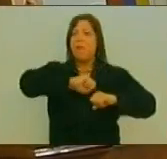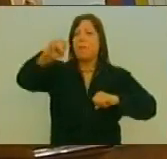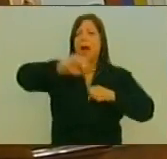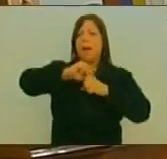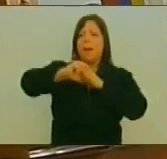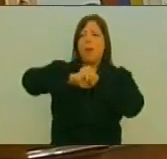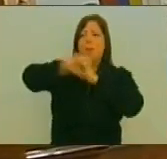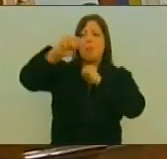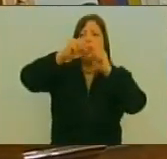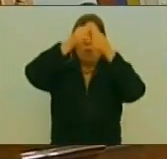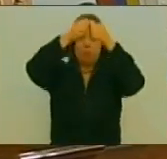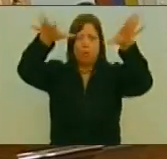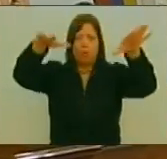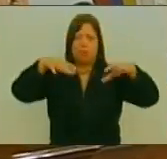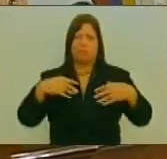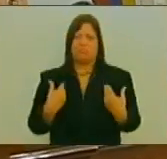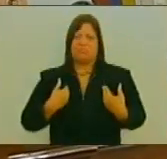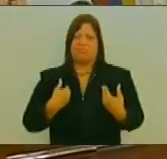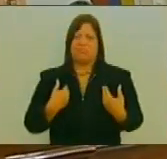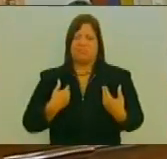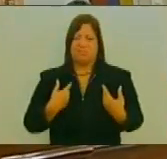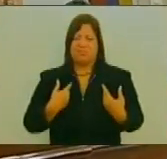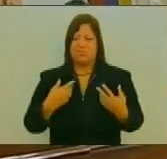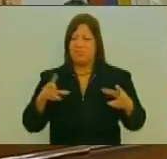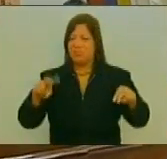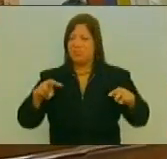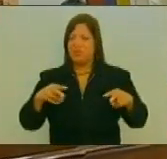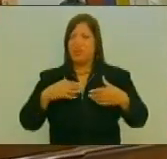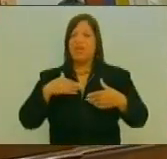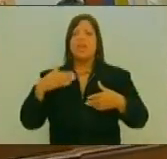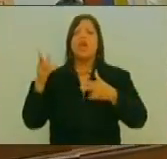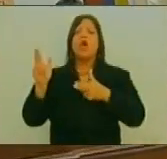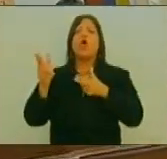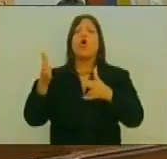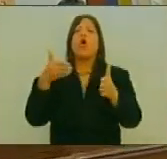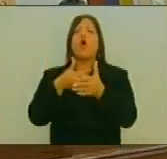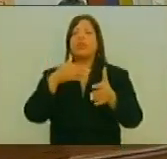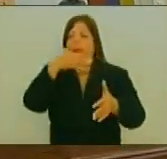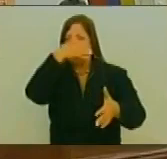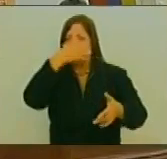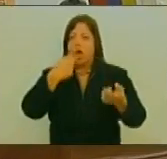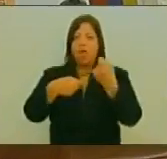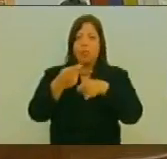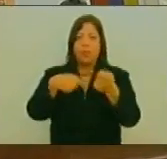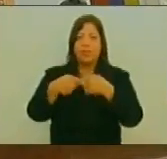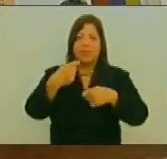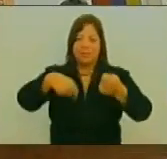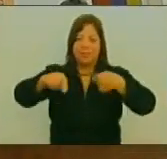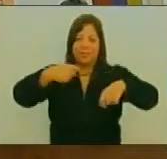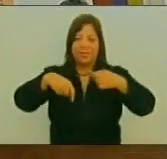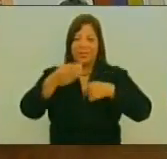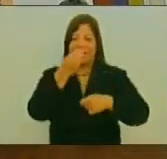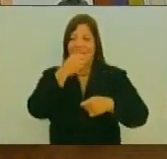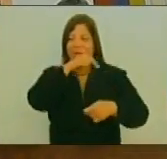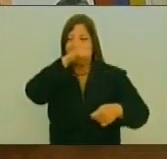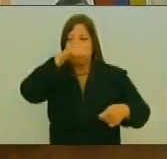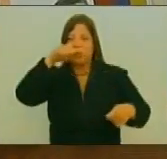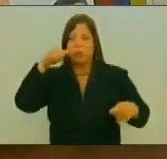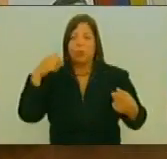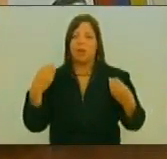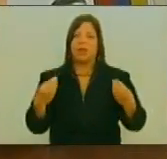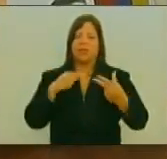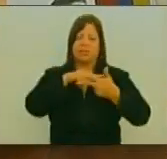Y De que también Somos un país Que no colabora En la lucha Contra el narcotráfico Pero bueno Escogió La